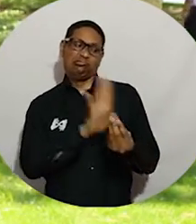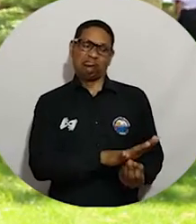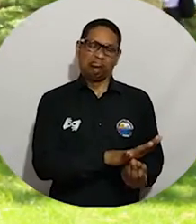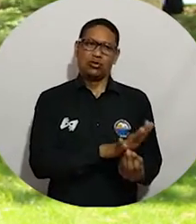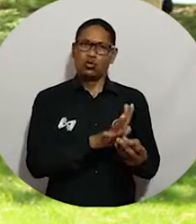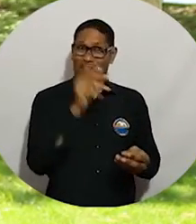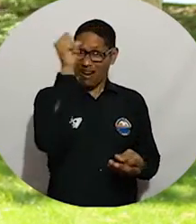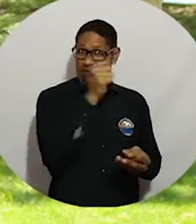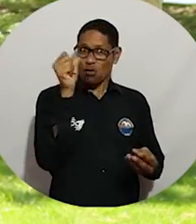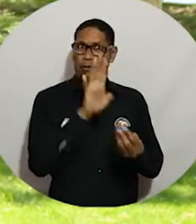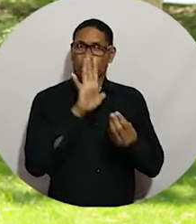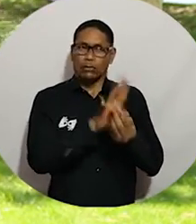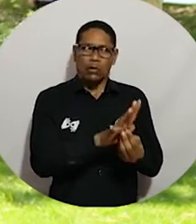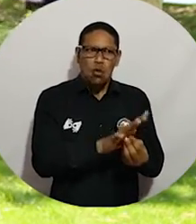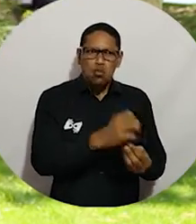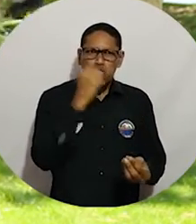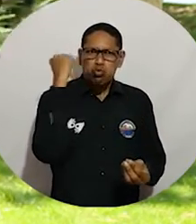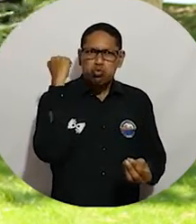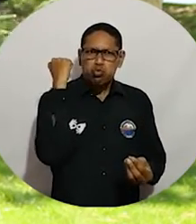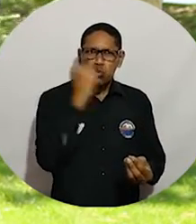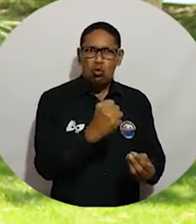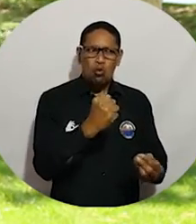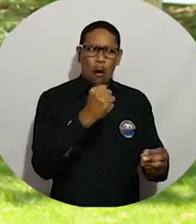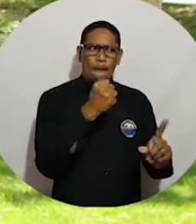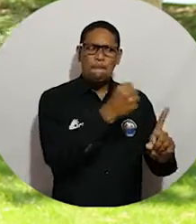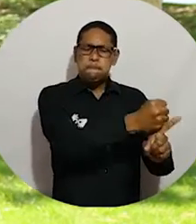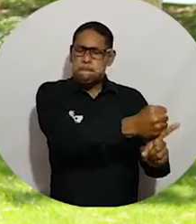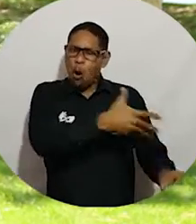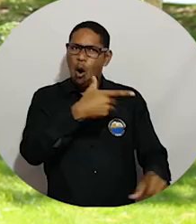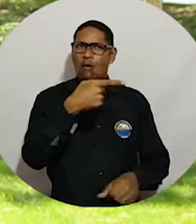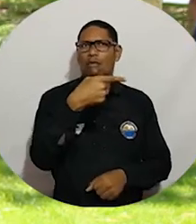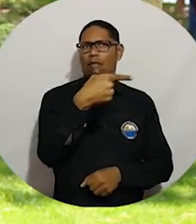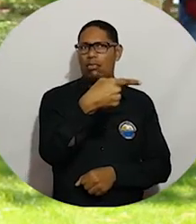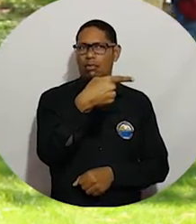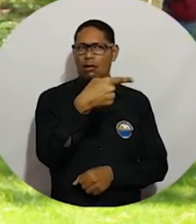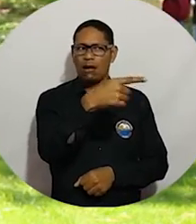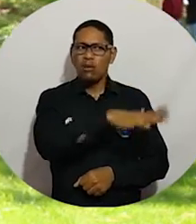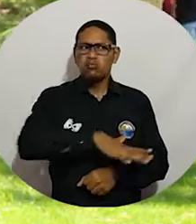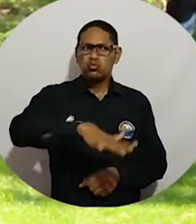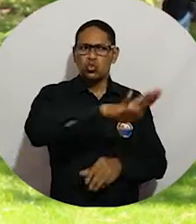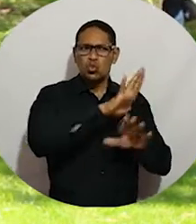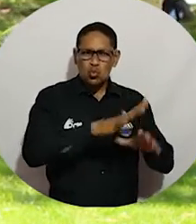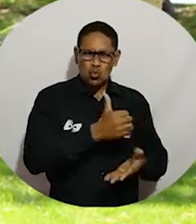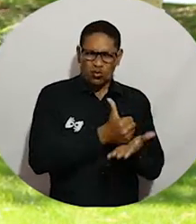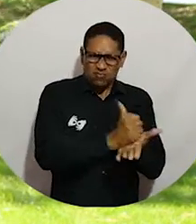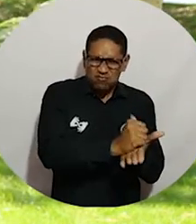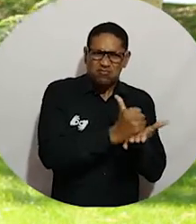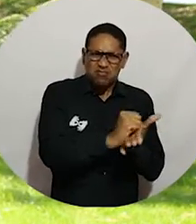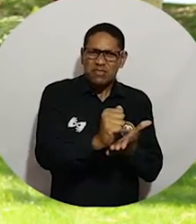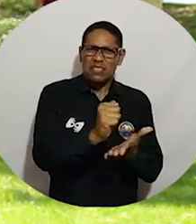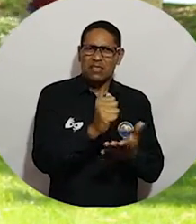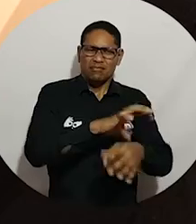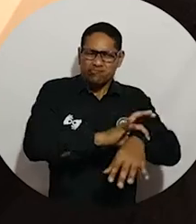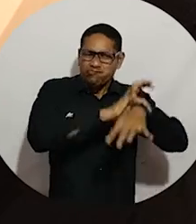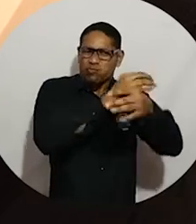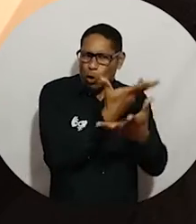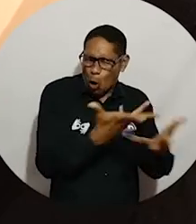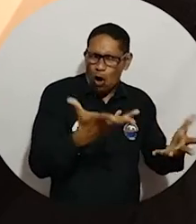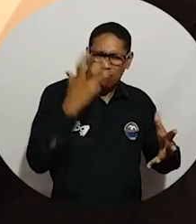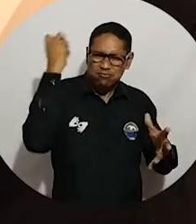población afrodescendiente fue muy notable y eso tuvo un impacto negativo sobre el tratamiento médico.